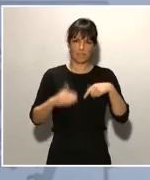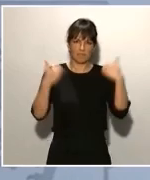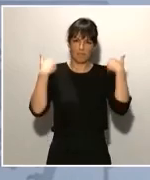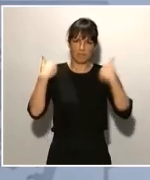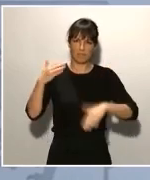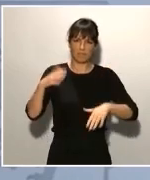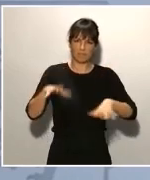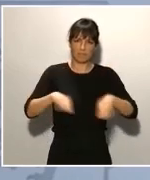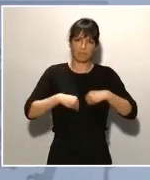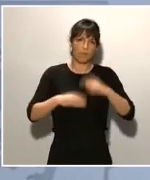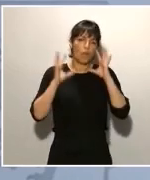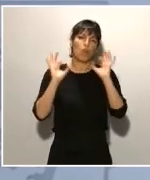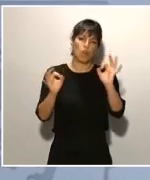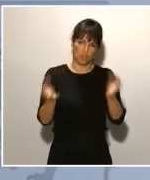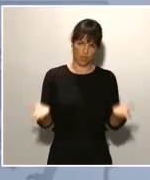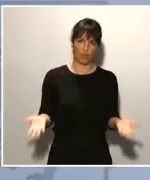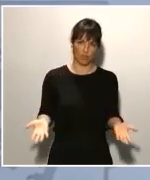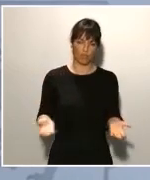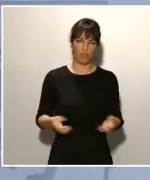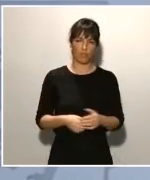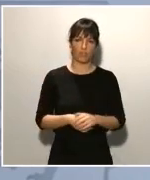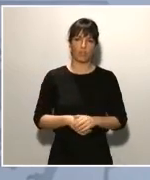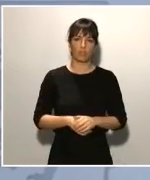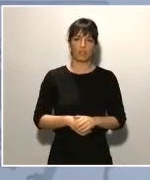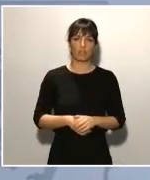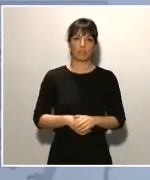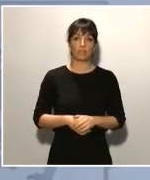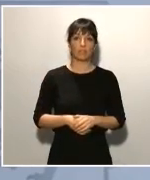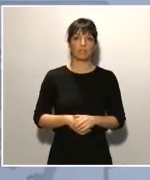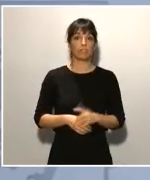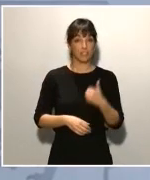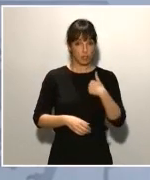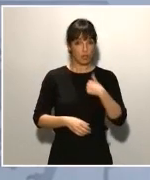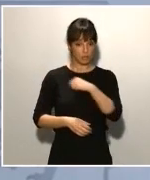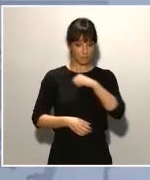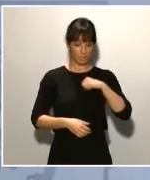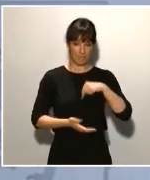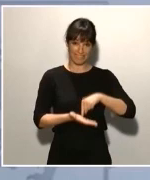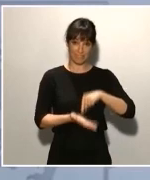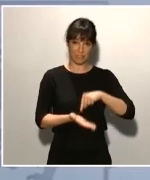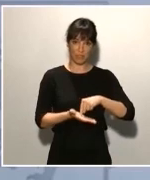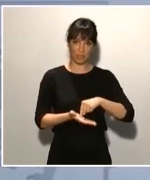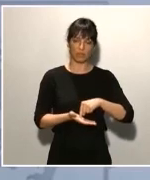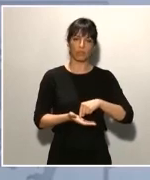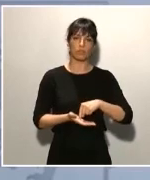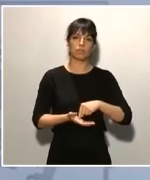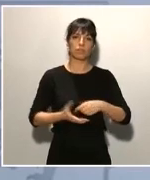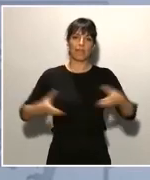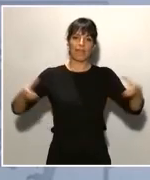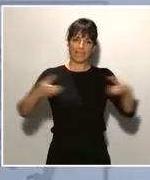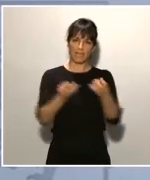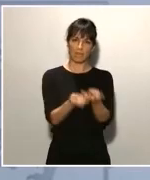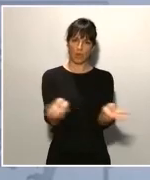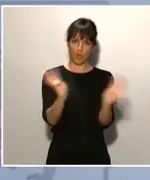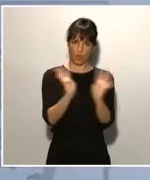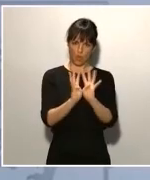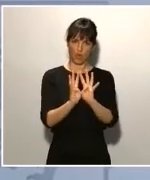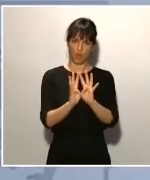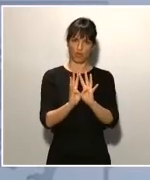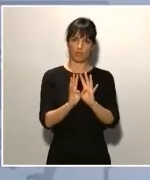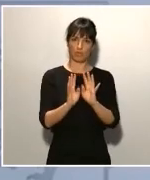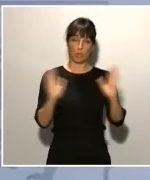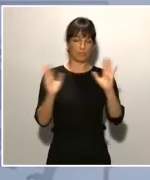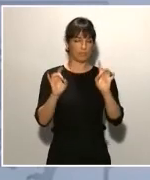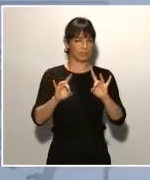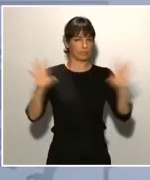Faltaría más. Y desde luego, lo que sí que me exijo a mí y exijo al conjunto del equipo que me acompaña en este momento tan crítico para